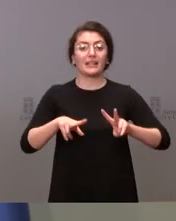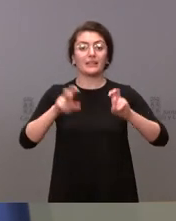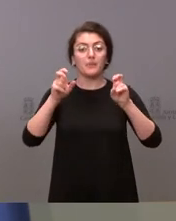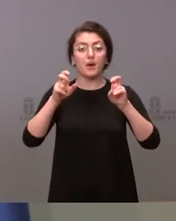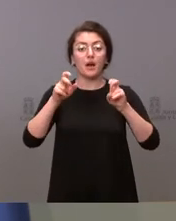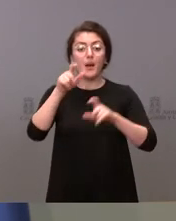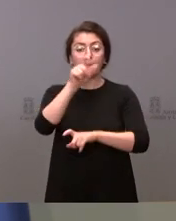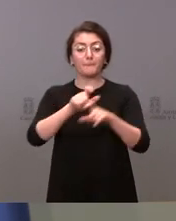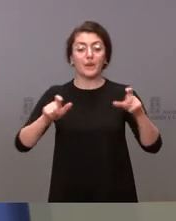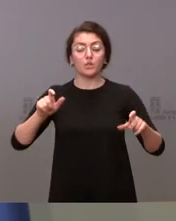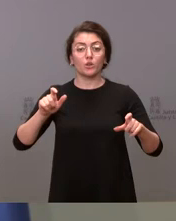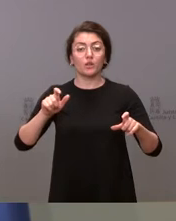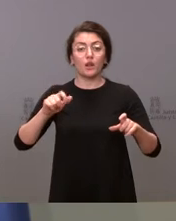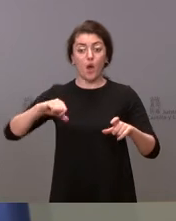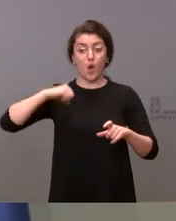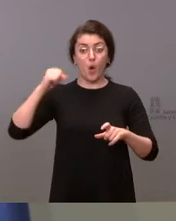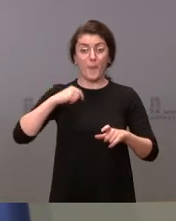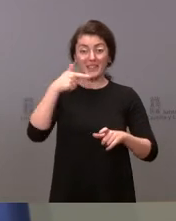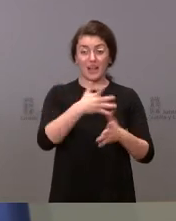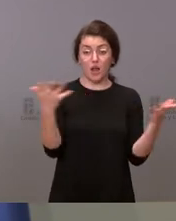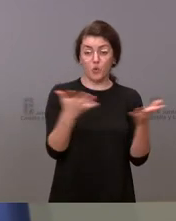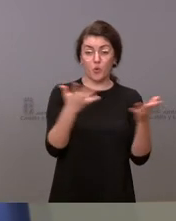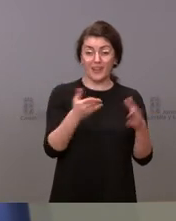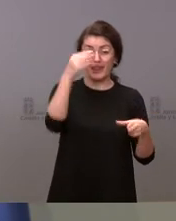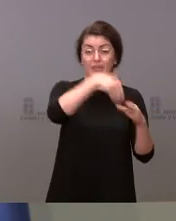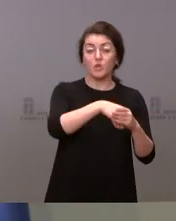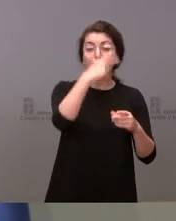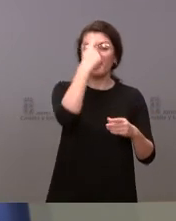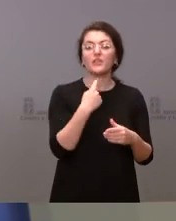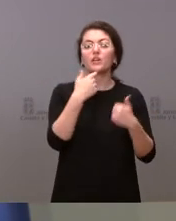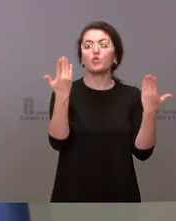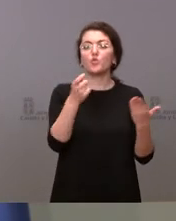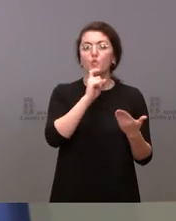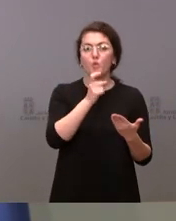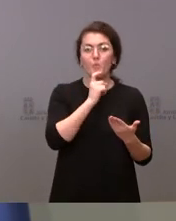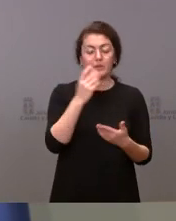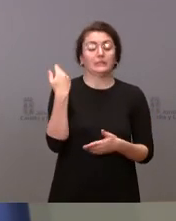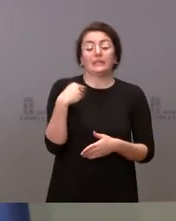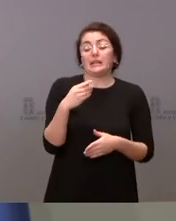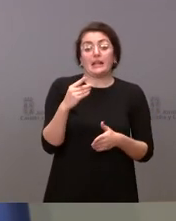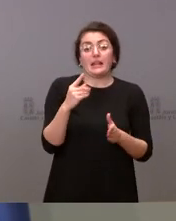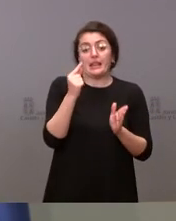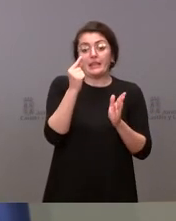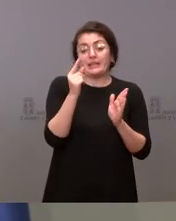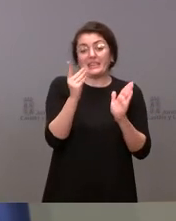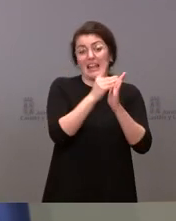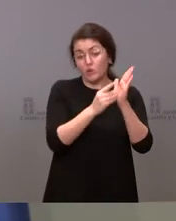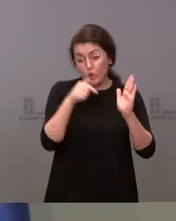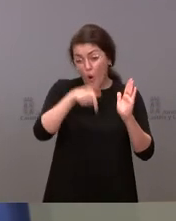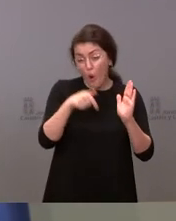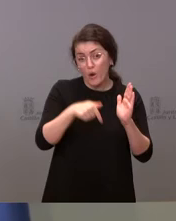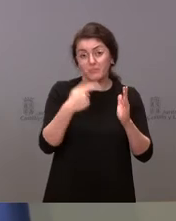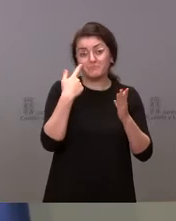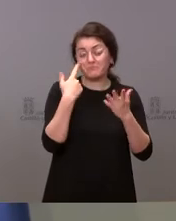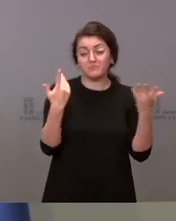que está en las unidades adecuadas intensivas, en este momento no le voy a dar más datos del día de hoy, pero se los haremos